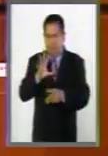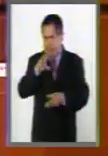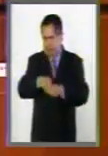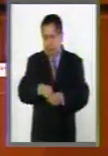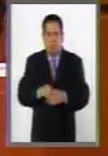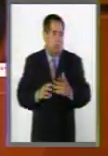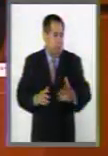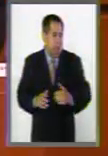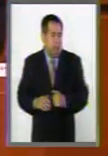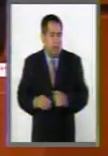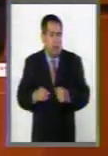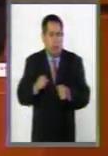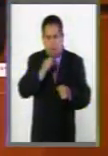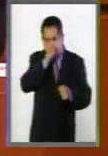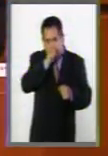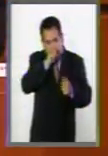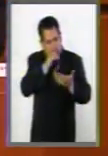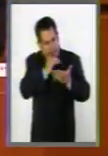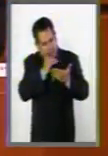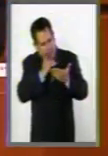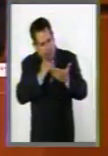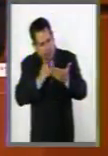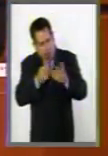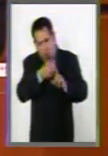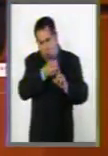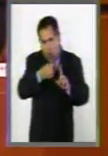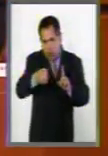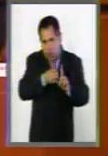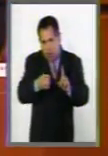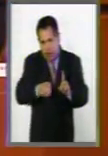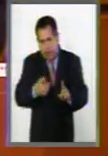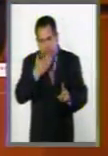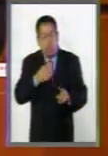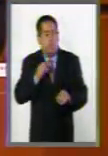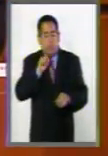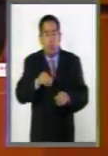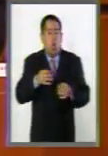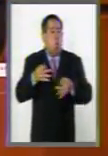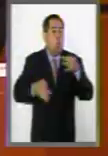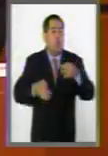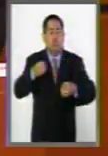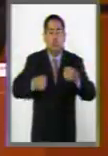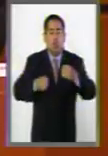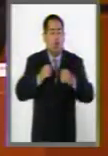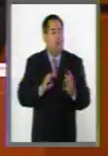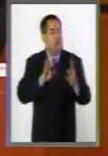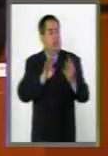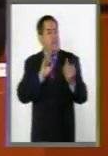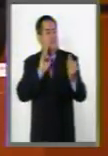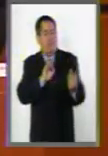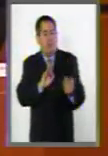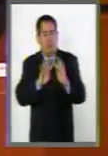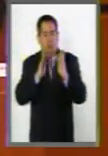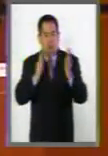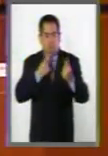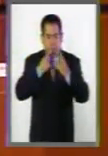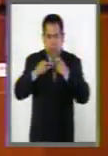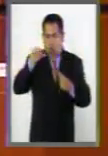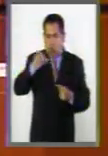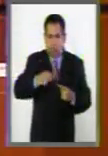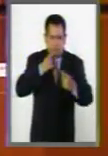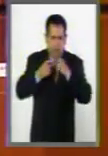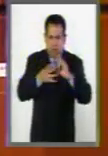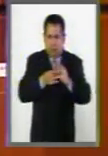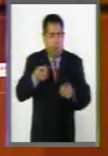De manera sistematizada y coordinada también se garantiza la oralidad de los juicios conforme a lo establecido por mandato de la